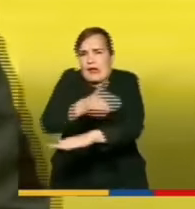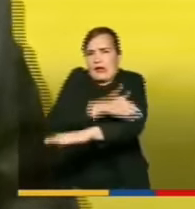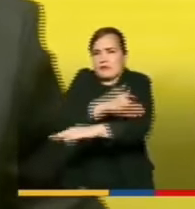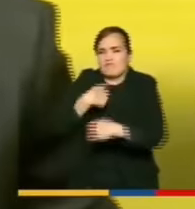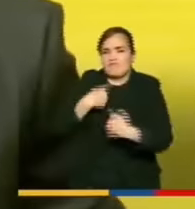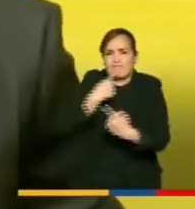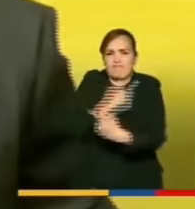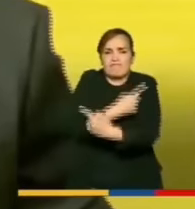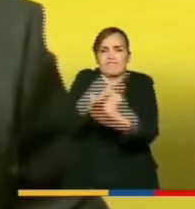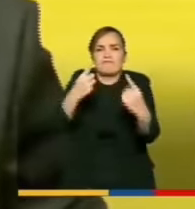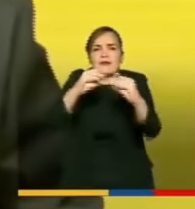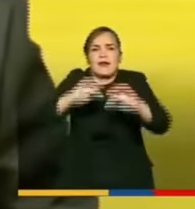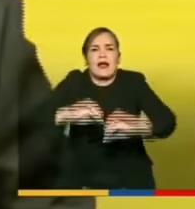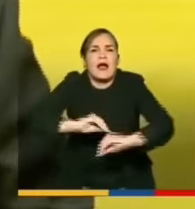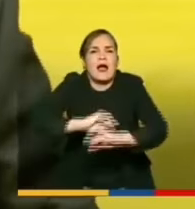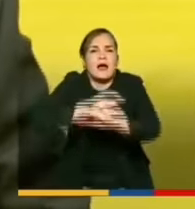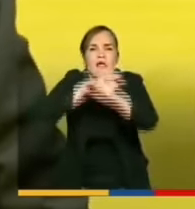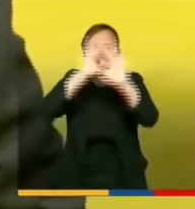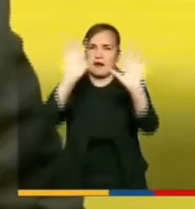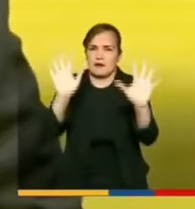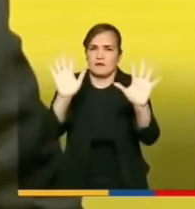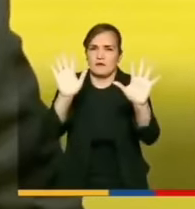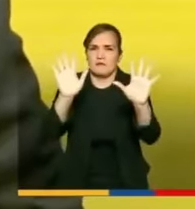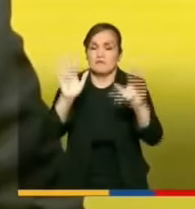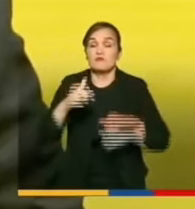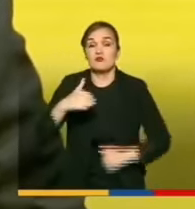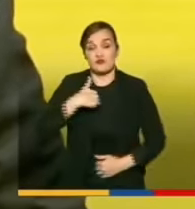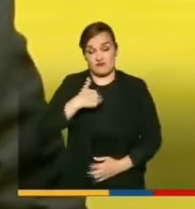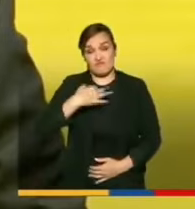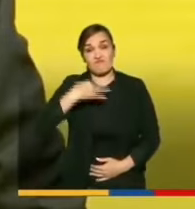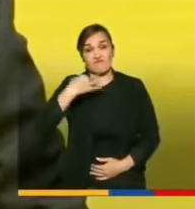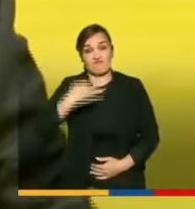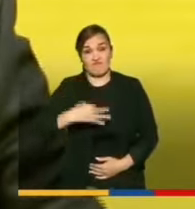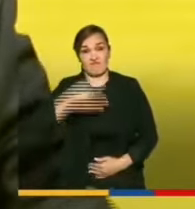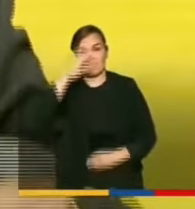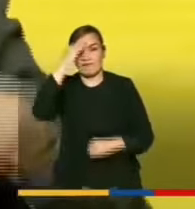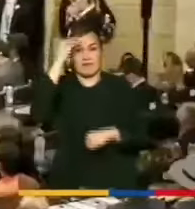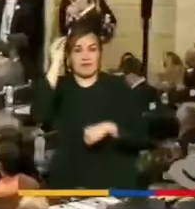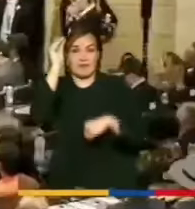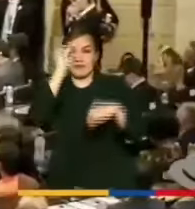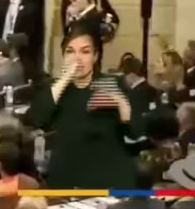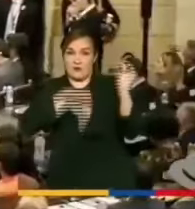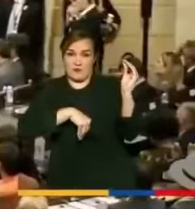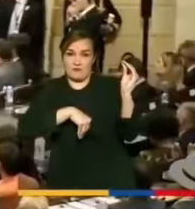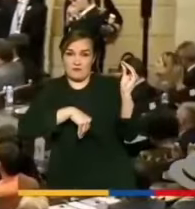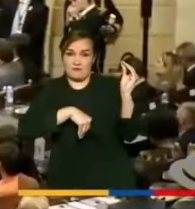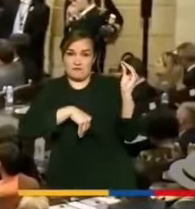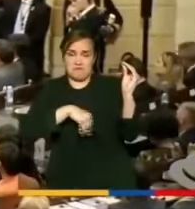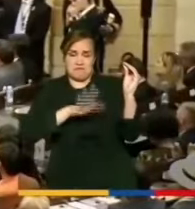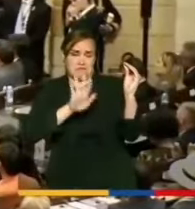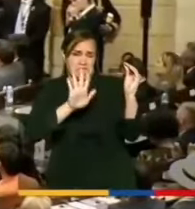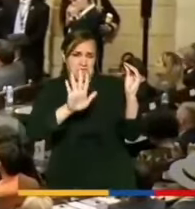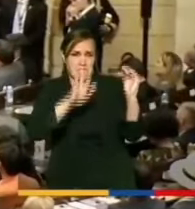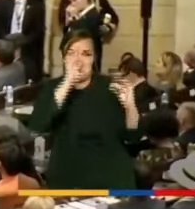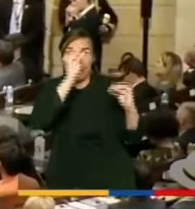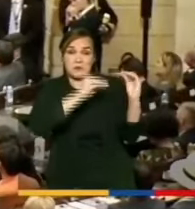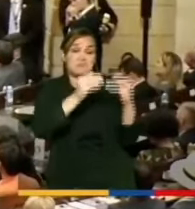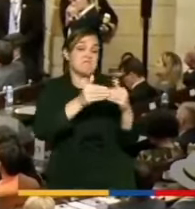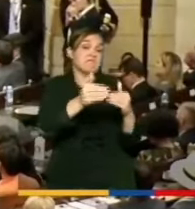muy claramente que no estoy de acuerdo ya será motivo del debate